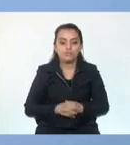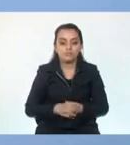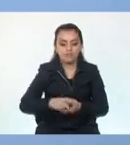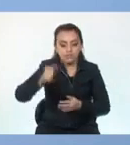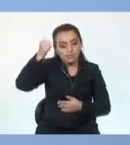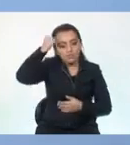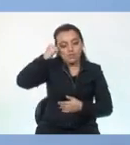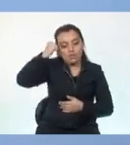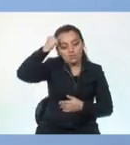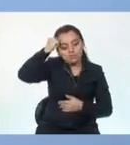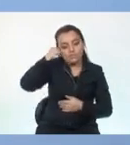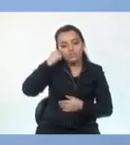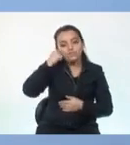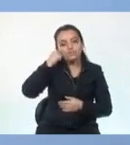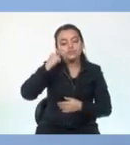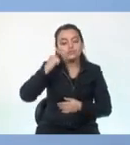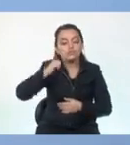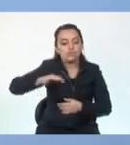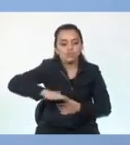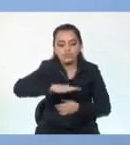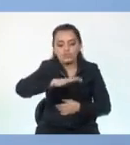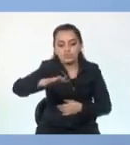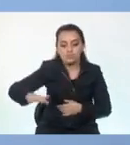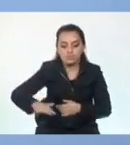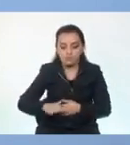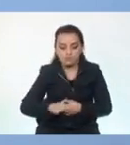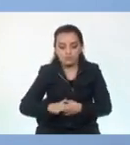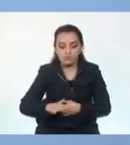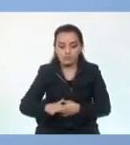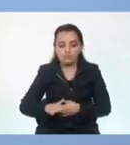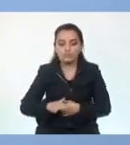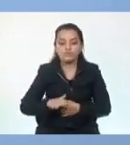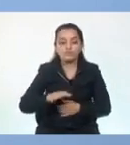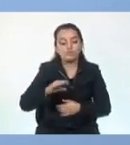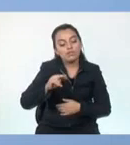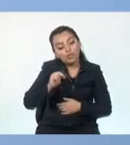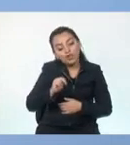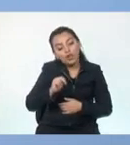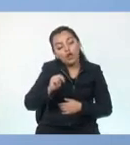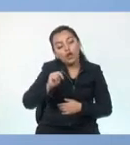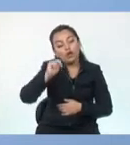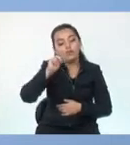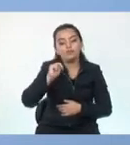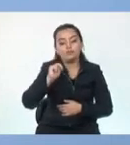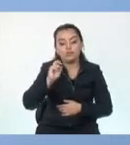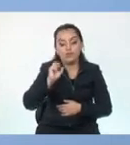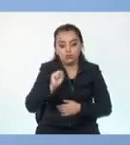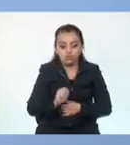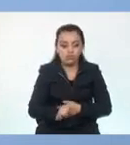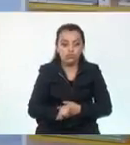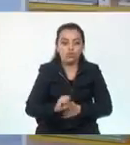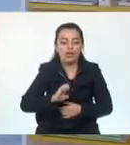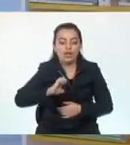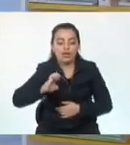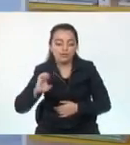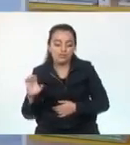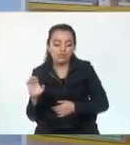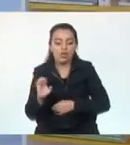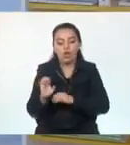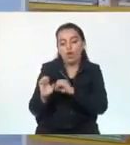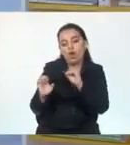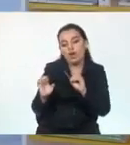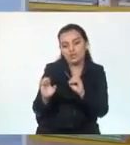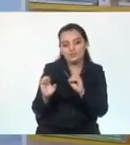que los puntos cardinales son norte, sur, este y oeste, así como también